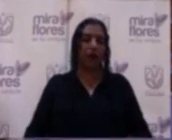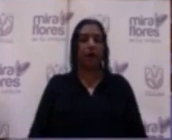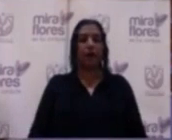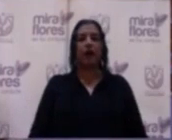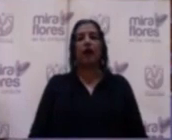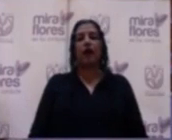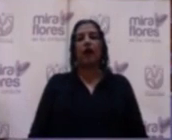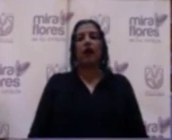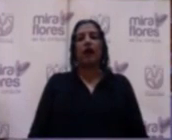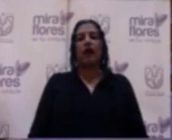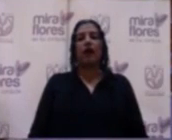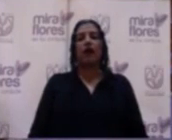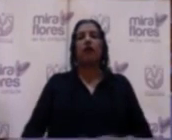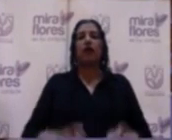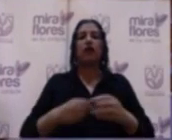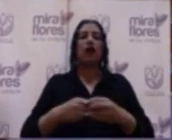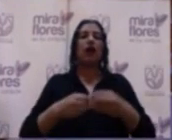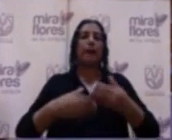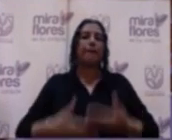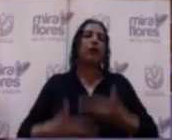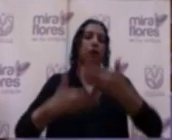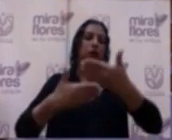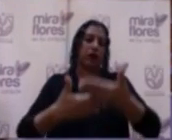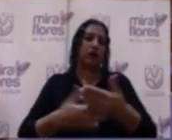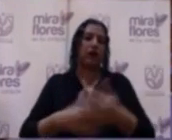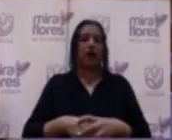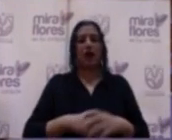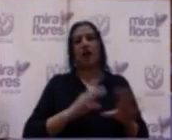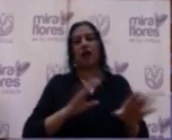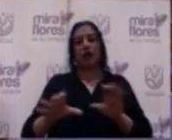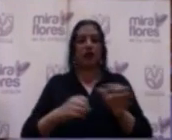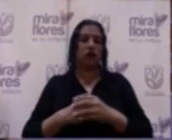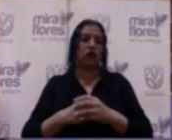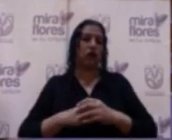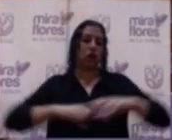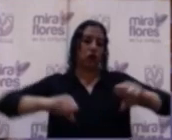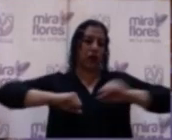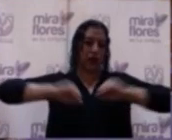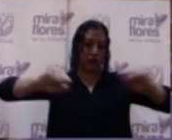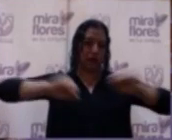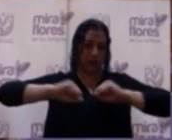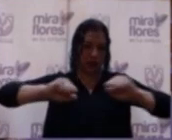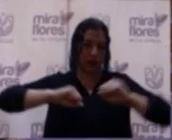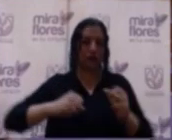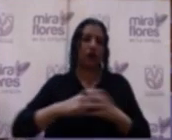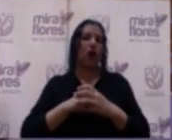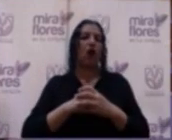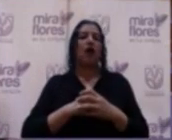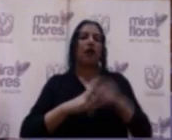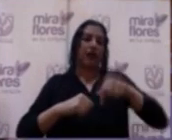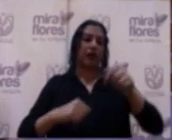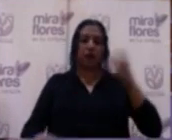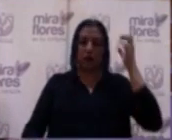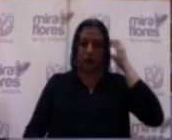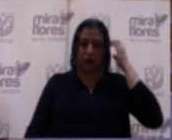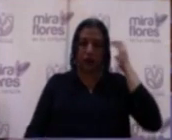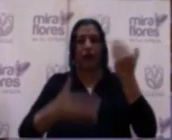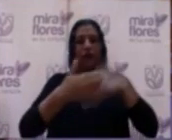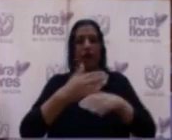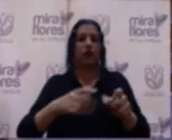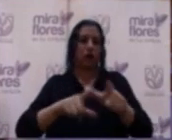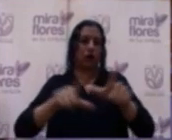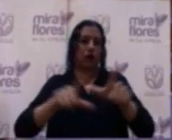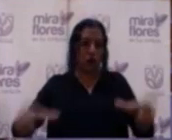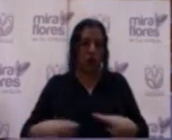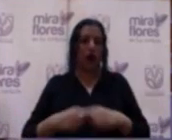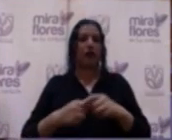la creación e implementación de un gimnasio municipal en el centro promotor de tenis que tenemos